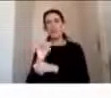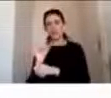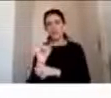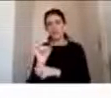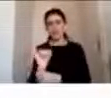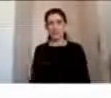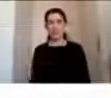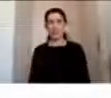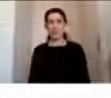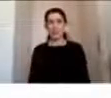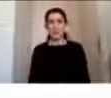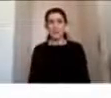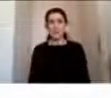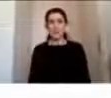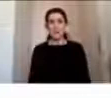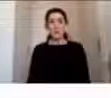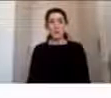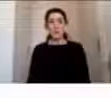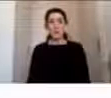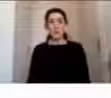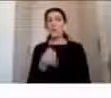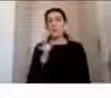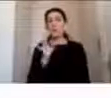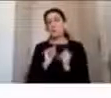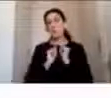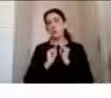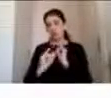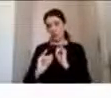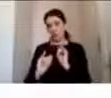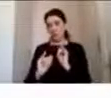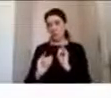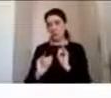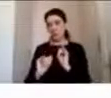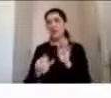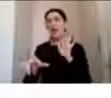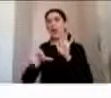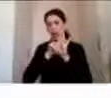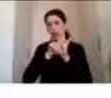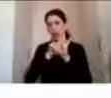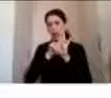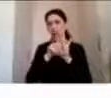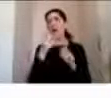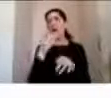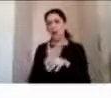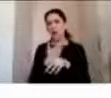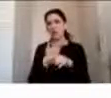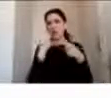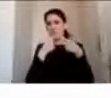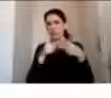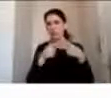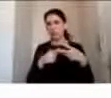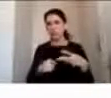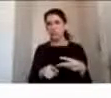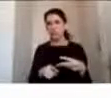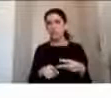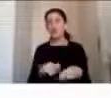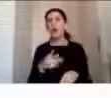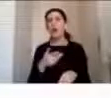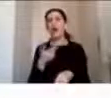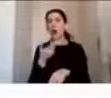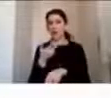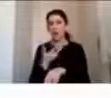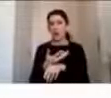Solamente a modo de dato, hay varias leyes, hay varios marcos jurídicos en nuestro país que en el fondo